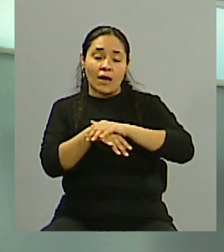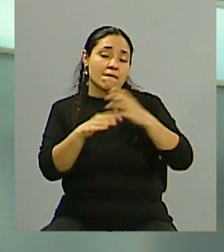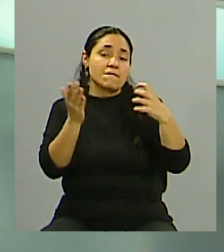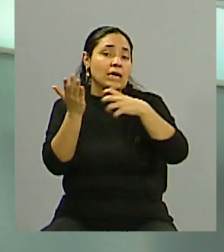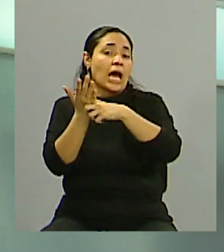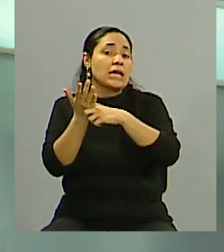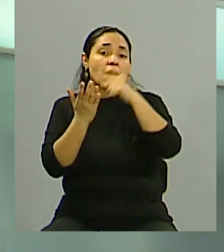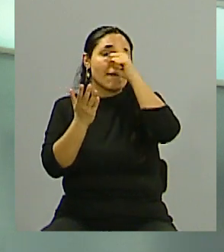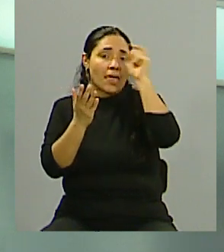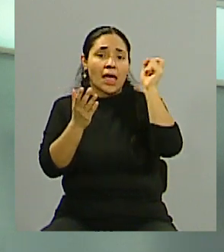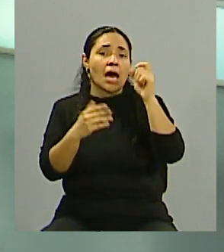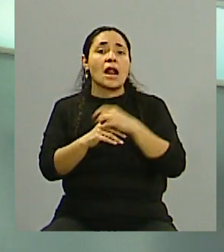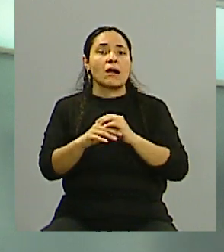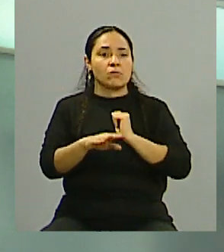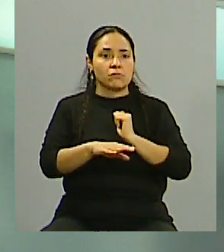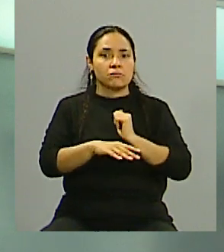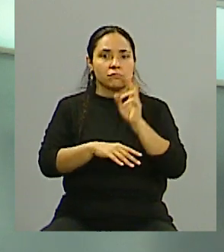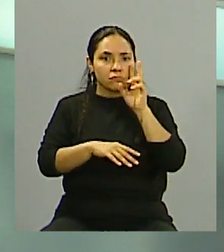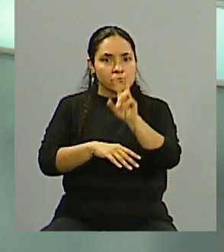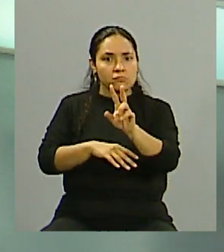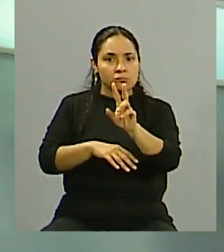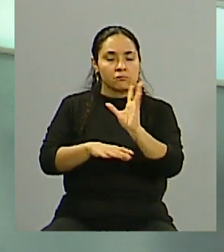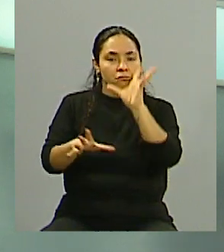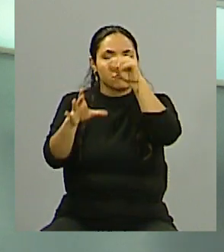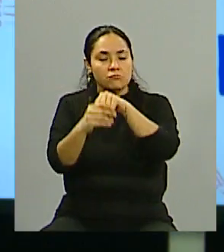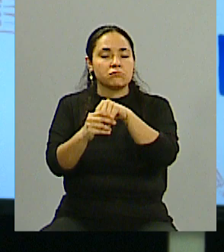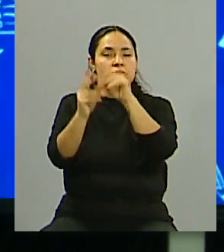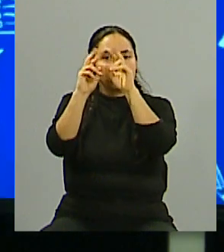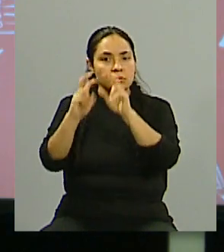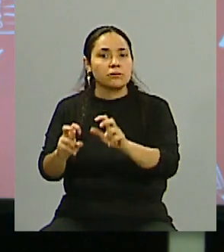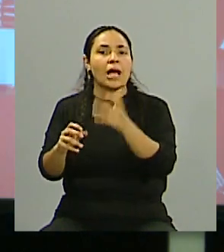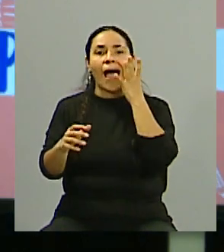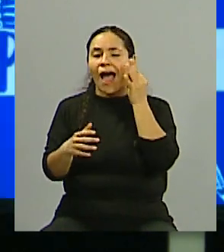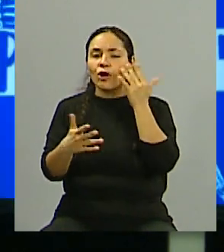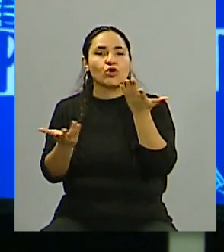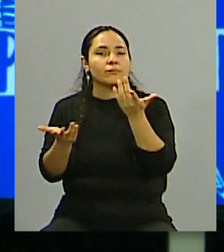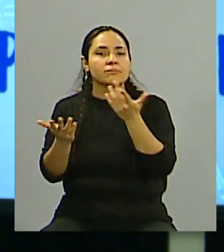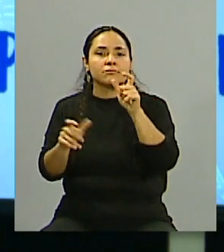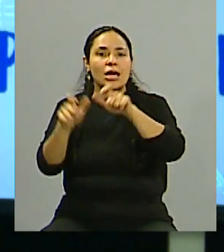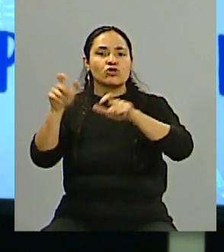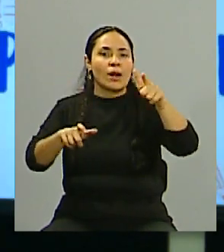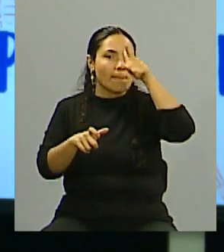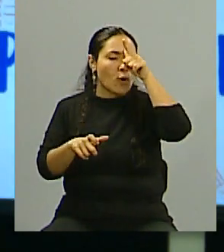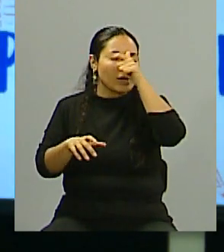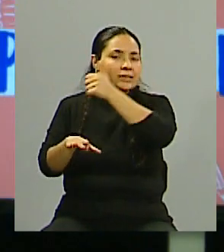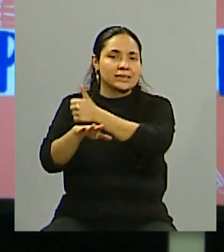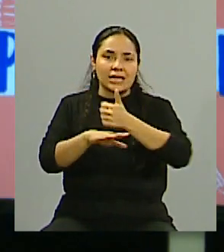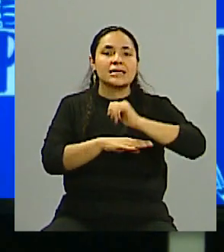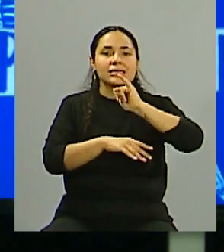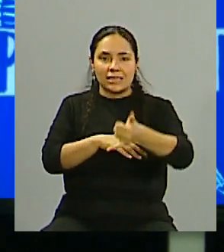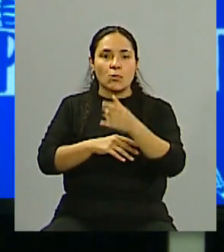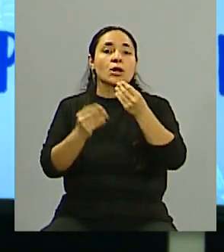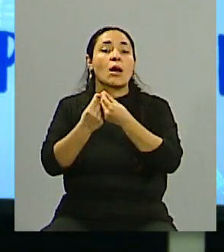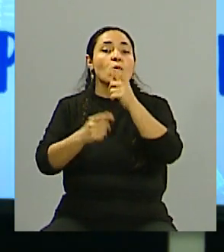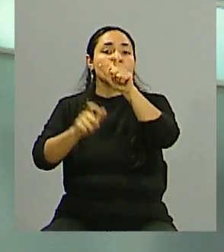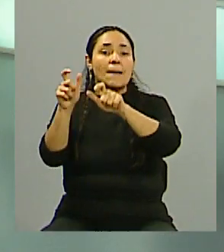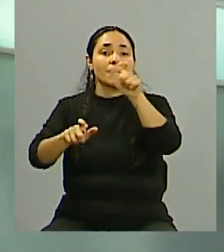la Fiscalía Federal, se hubiera abocado a este conocimiento, si hubo movimiento de personal policial, pero por la cantidad de personas que